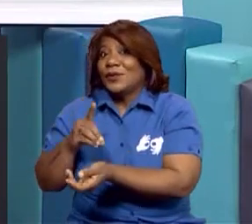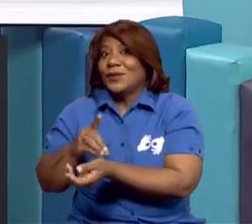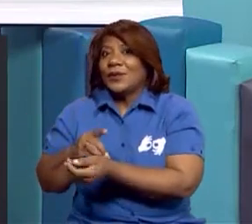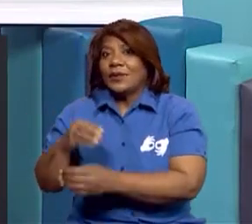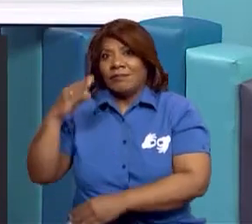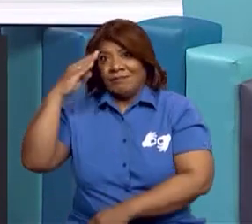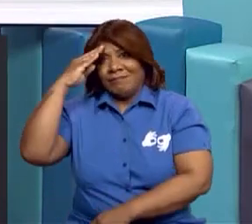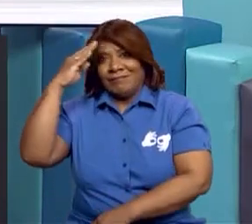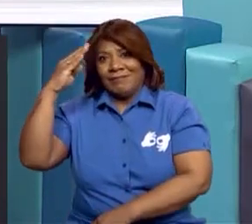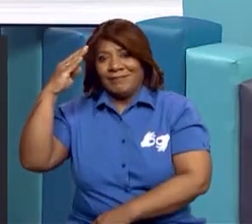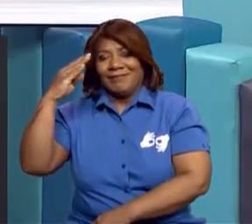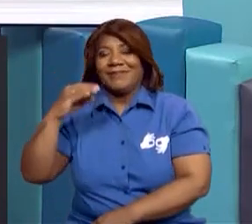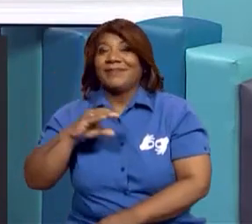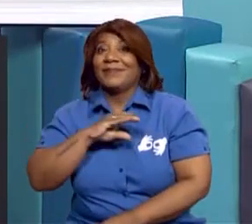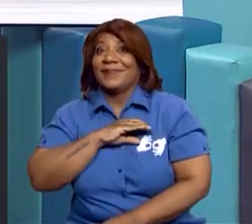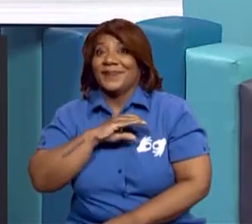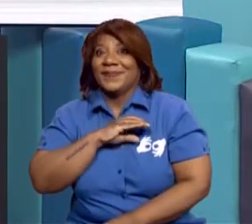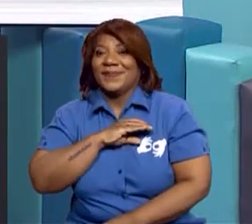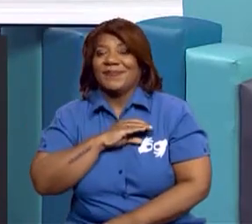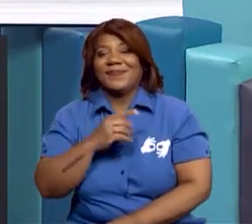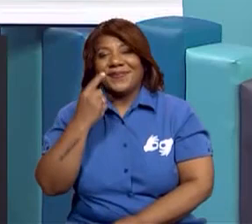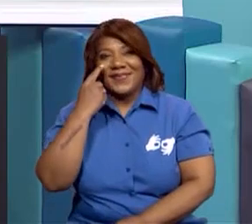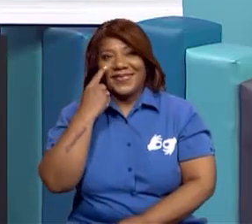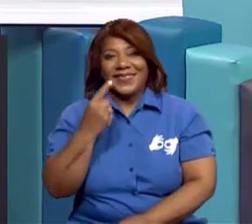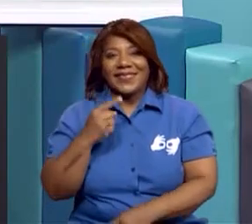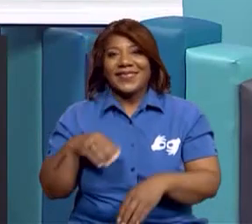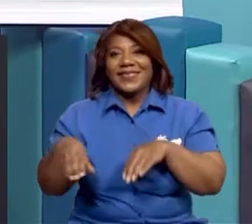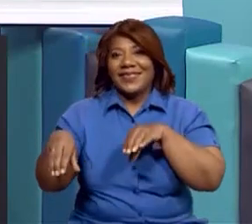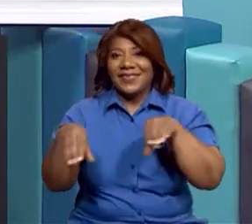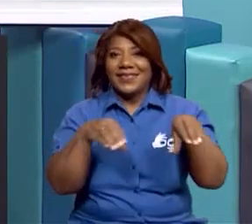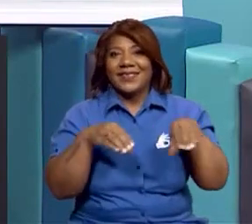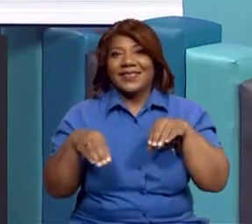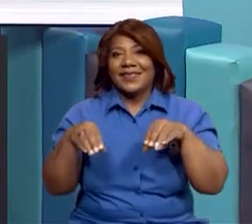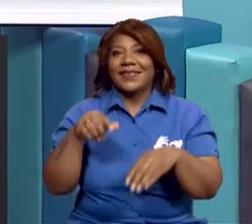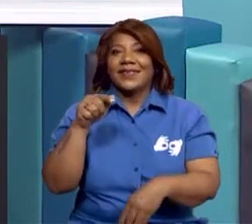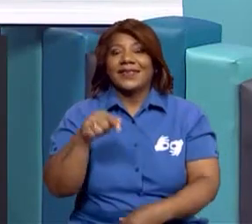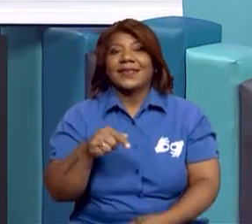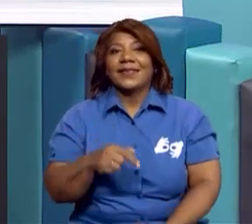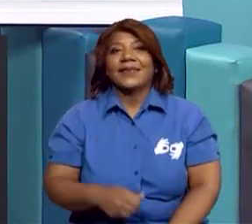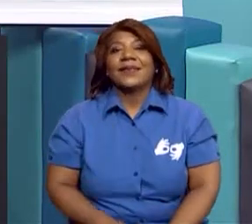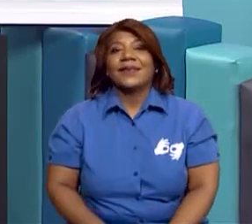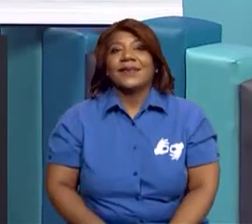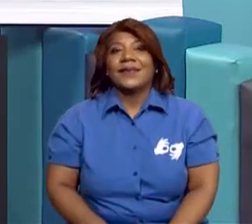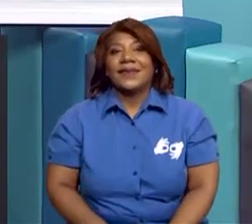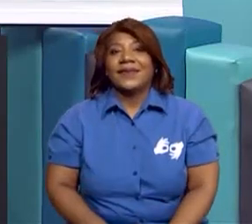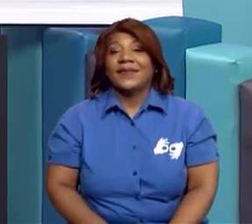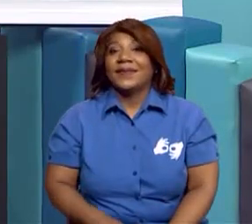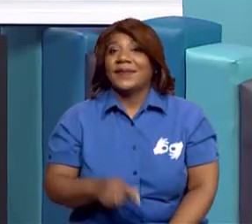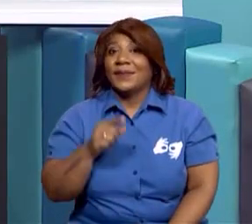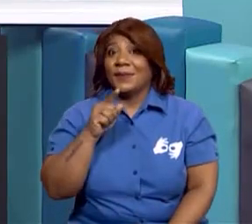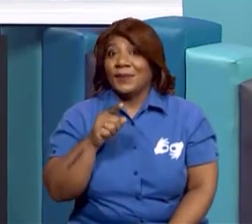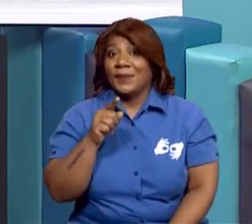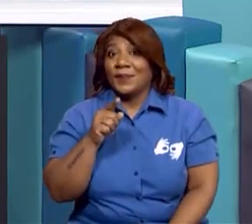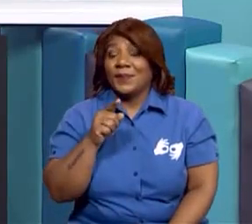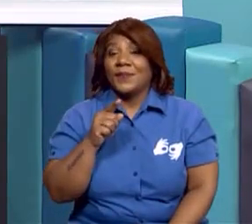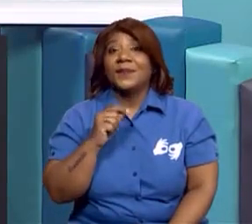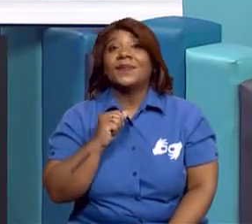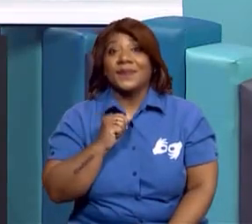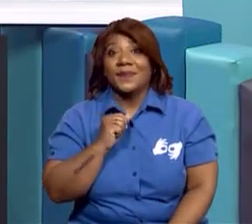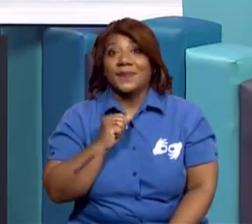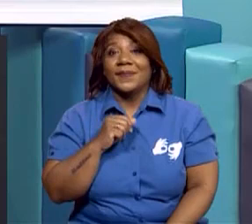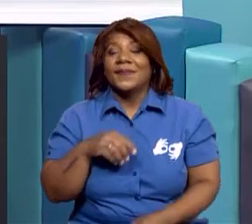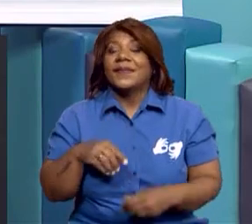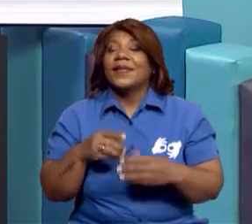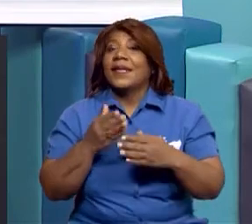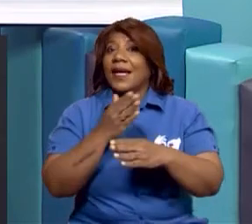Así que vamos a iniciar nuestra actividad del día de hoy. Muy bien. Antes de poder iniciar con nuestra actividad